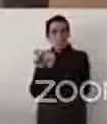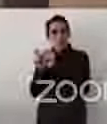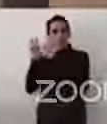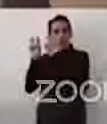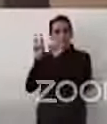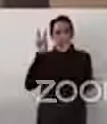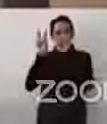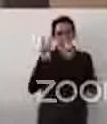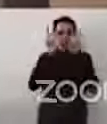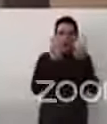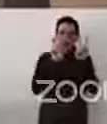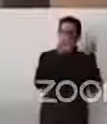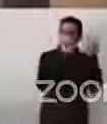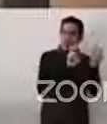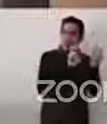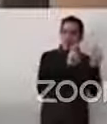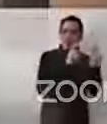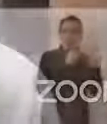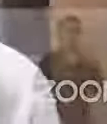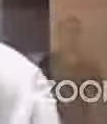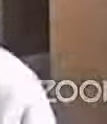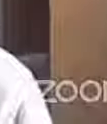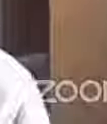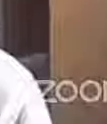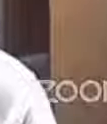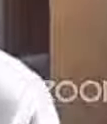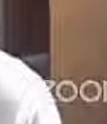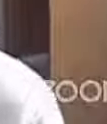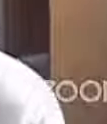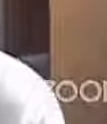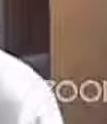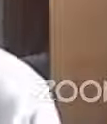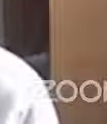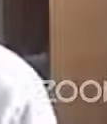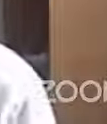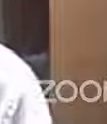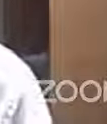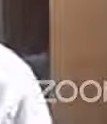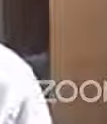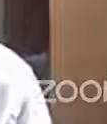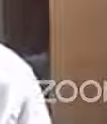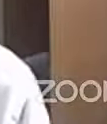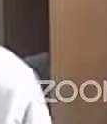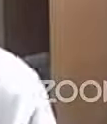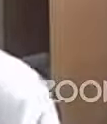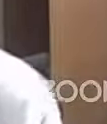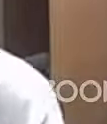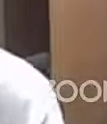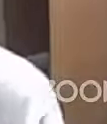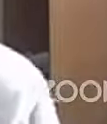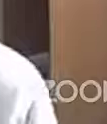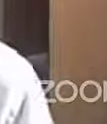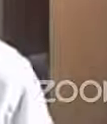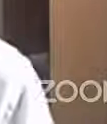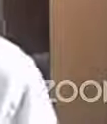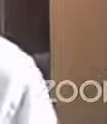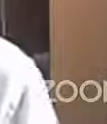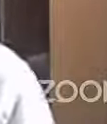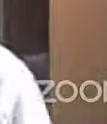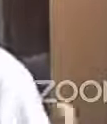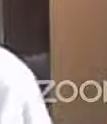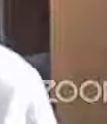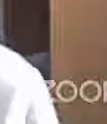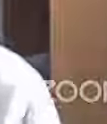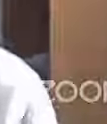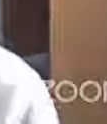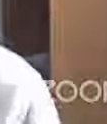Romans para que nos dé más detalles sobre la metodología y cómo procederemos para continuar con este foro de nuevo